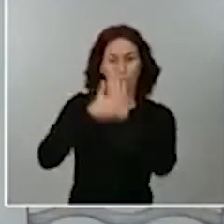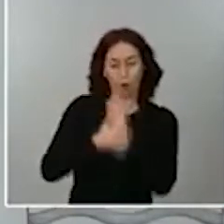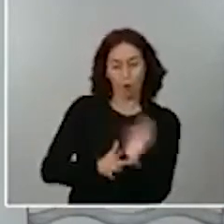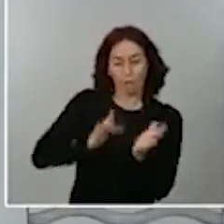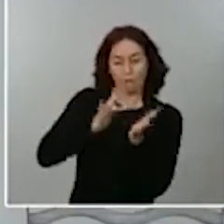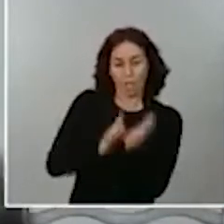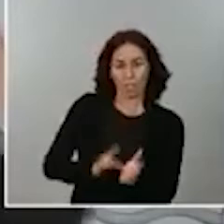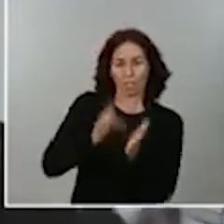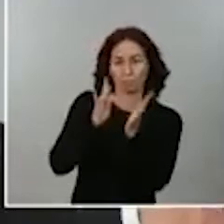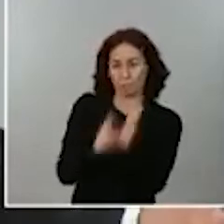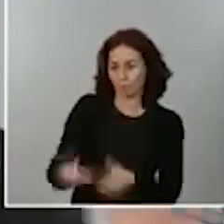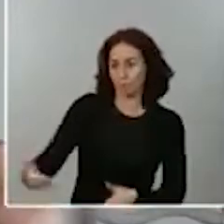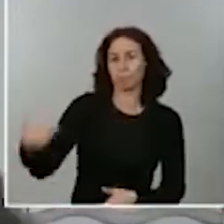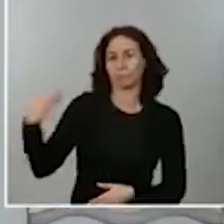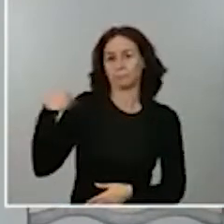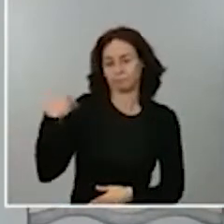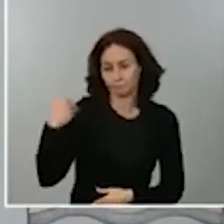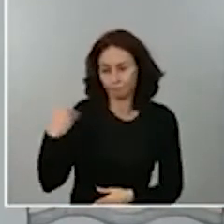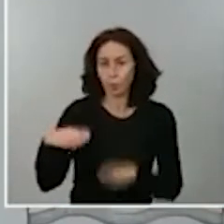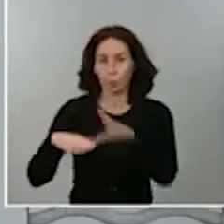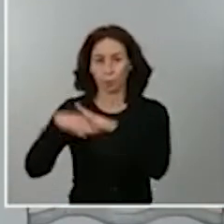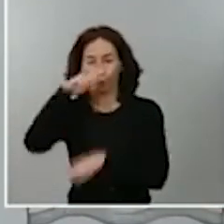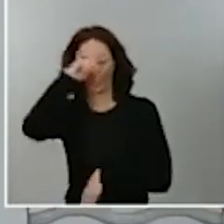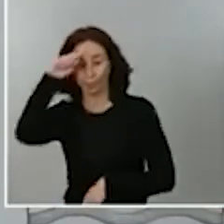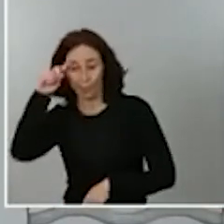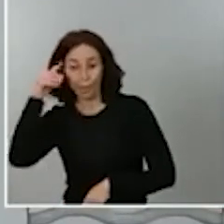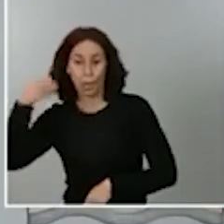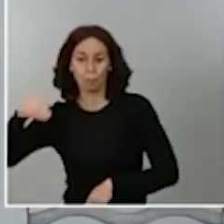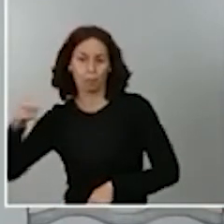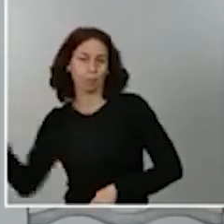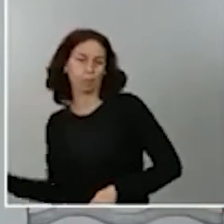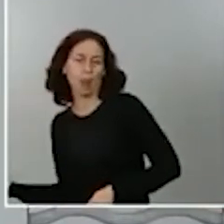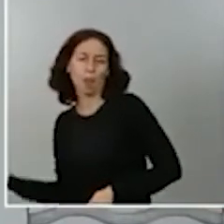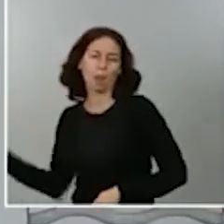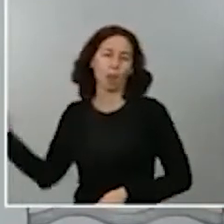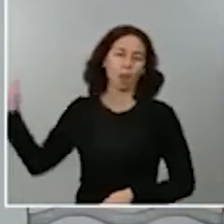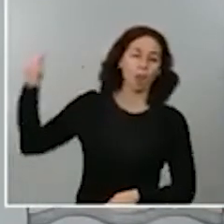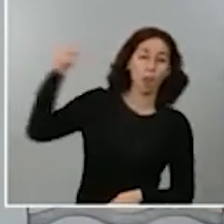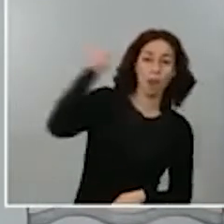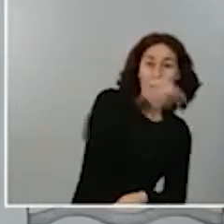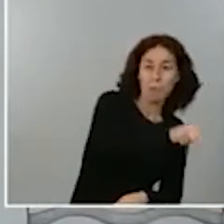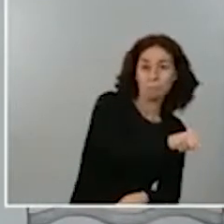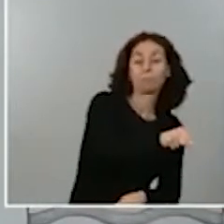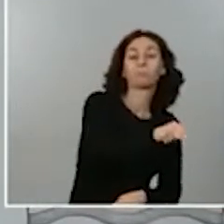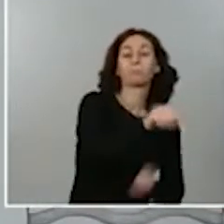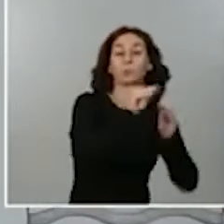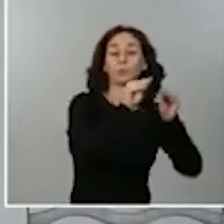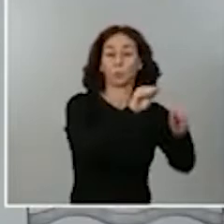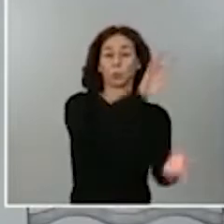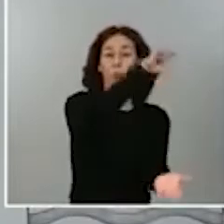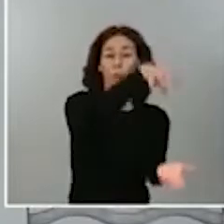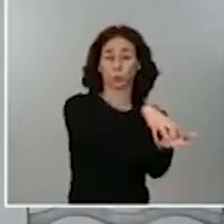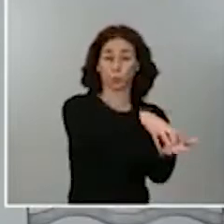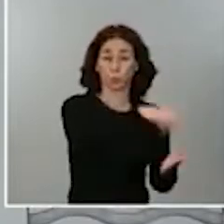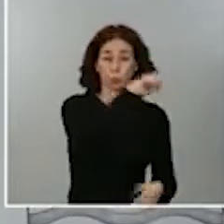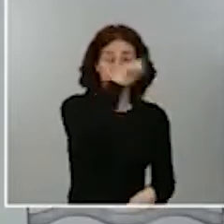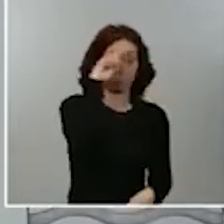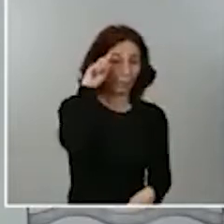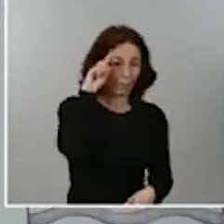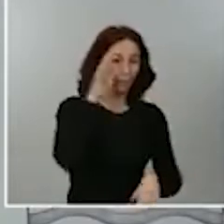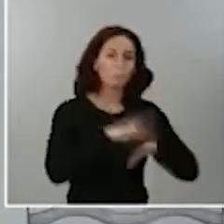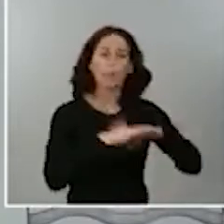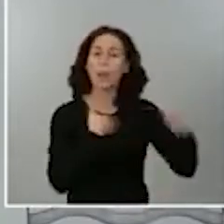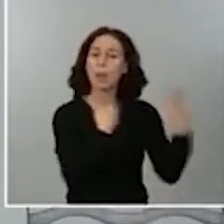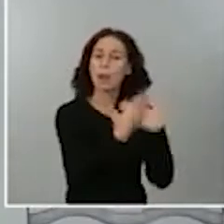El presidente del gobierno en cuatro días se trasladó a la sede del gobierno regional para crear, acordar con la presidenta de la Comunidad de Madrid